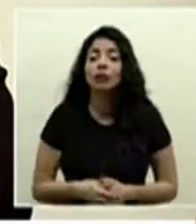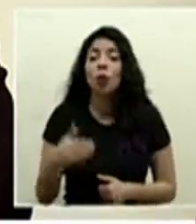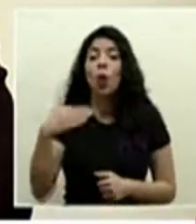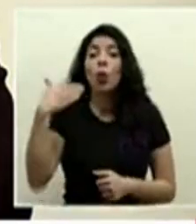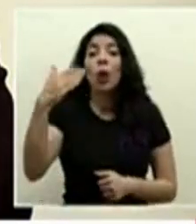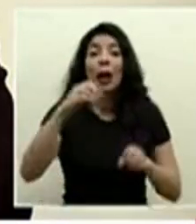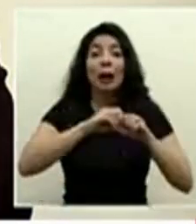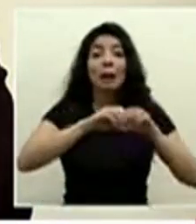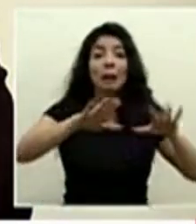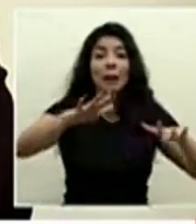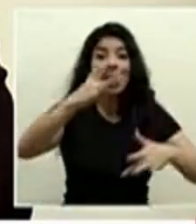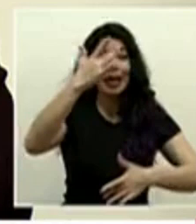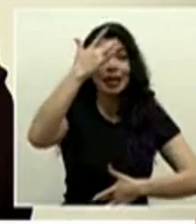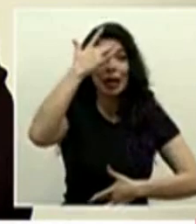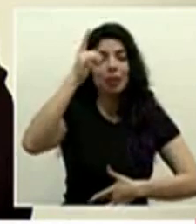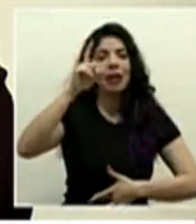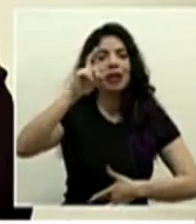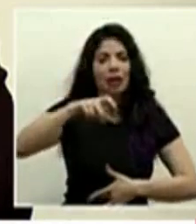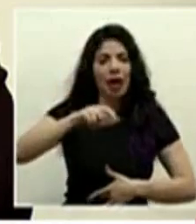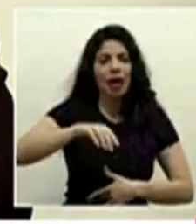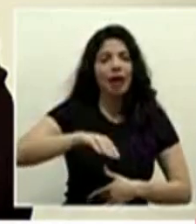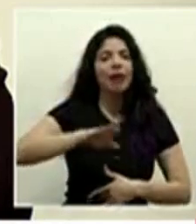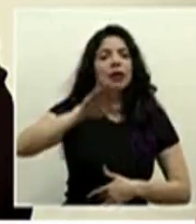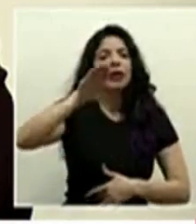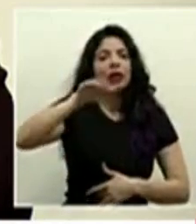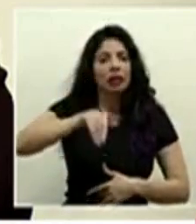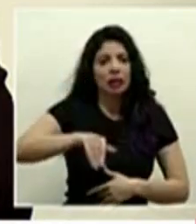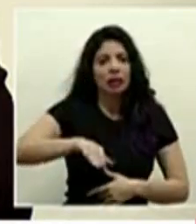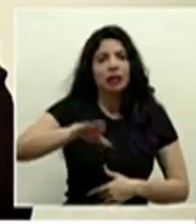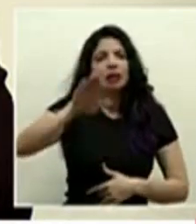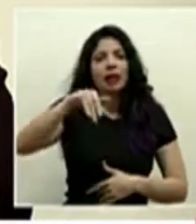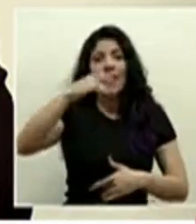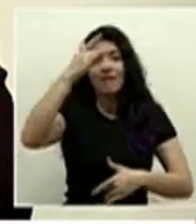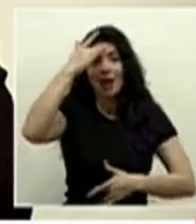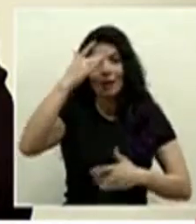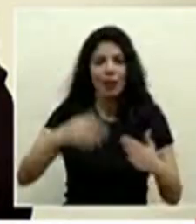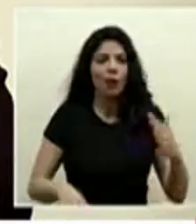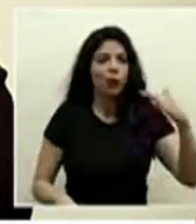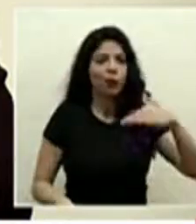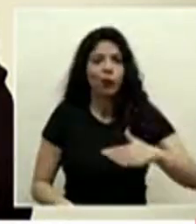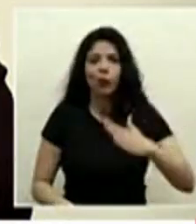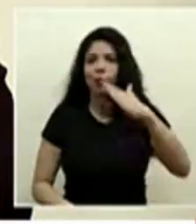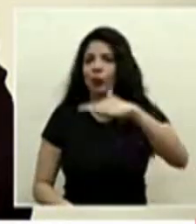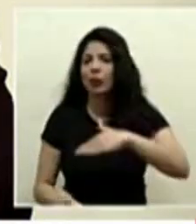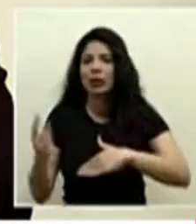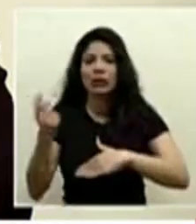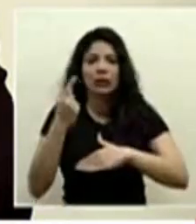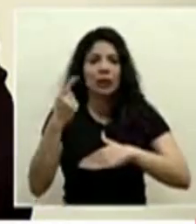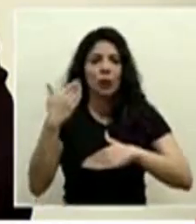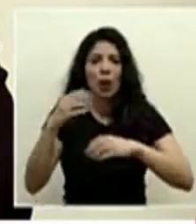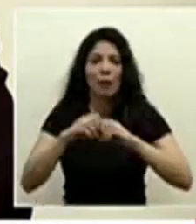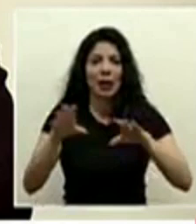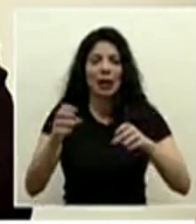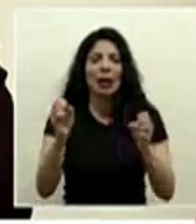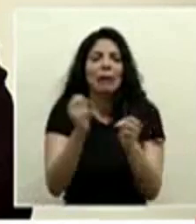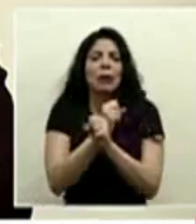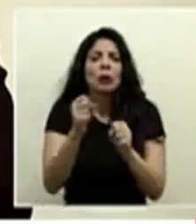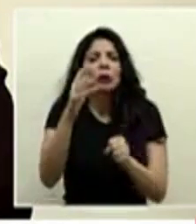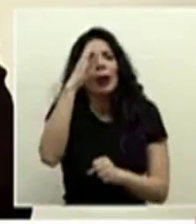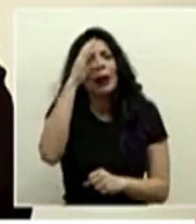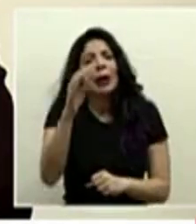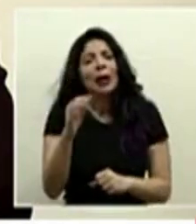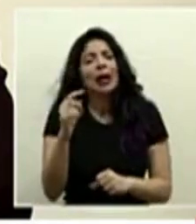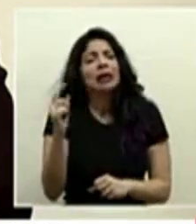pandemia tiene que haber oscilaciones tiene que haber aumento y disminución de casos es impensable pensar en que siempre vamos a tener